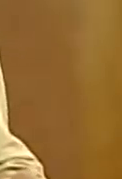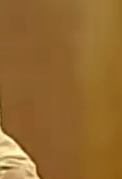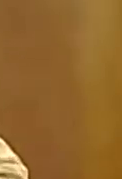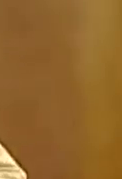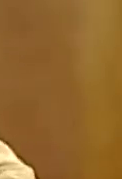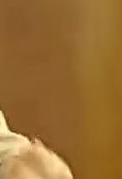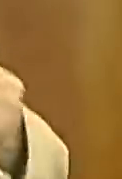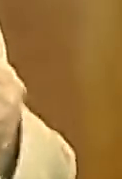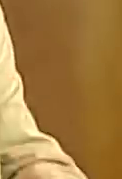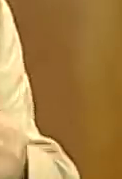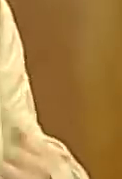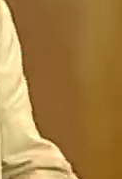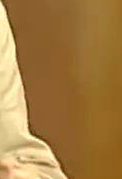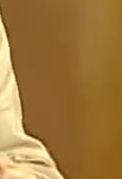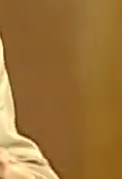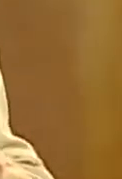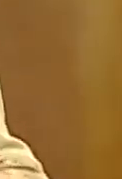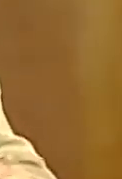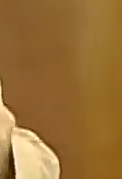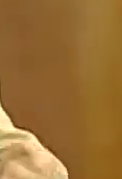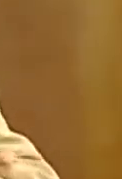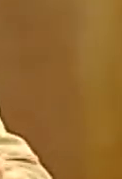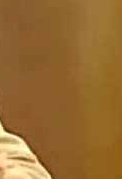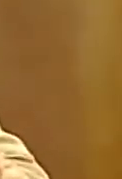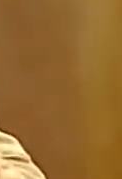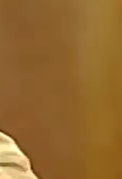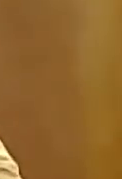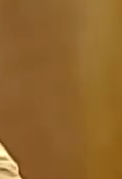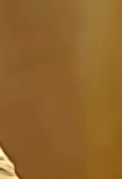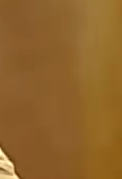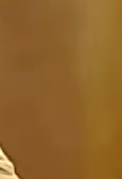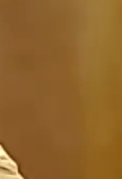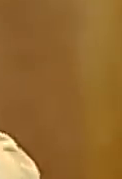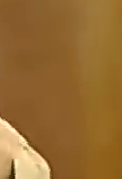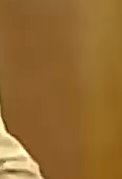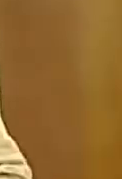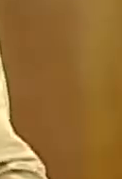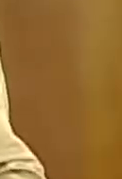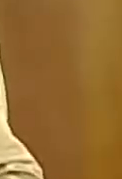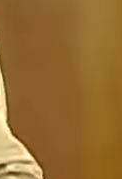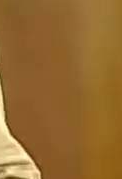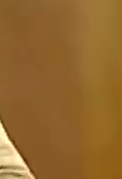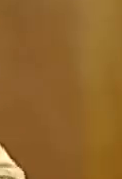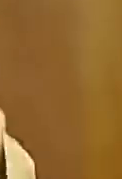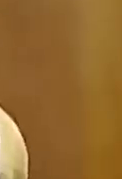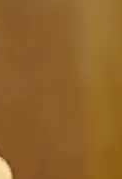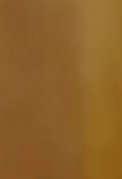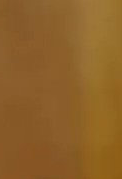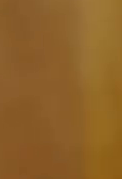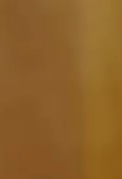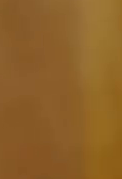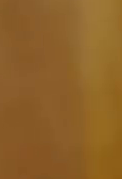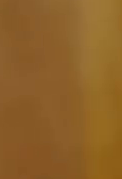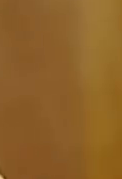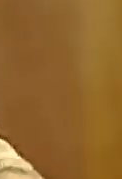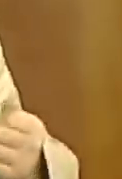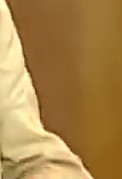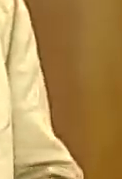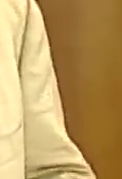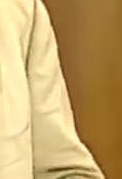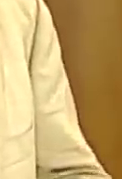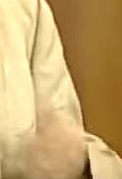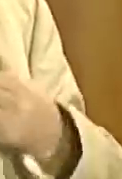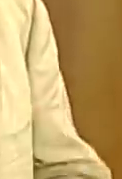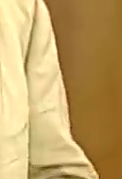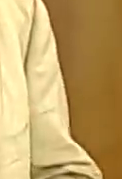orgullos y por eso mismo tengo claro tú quieres ser venezolano yo amaría por encima de todo también es un